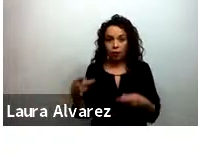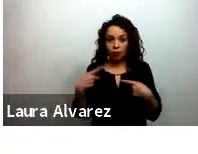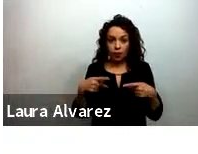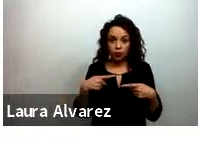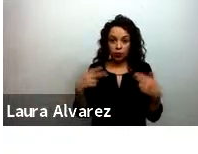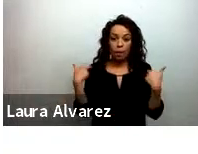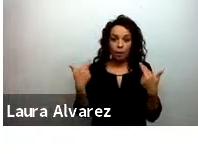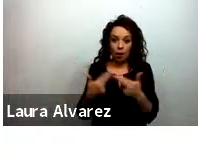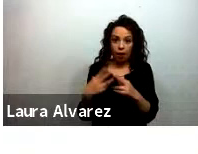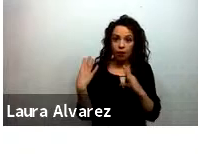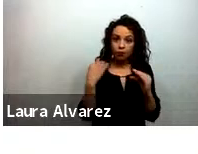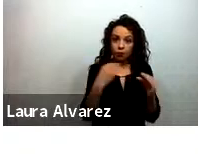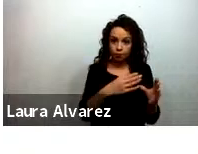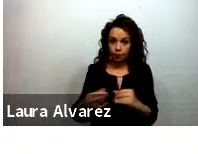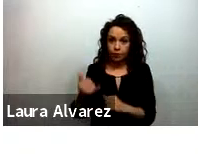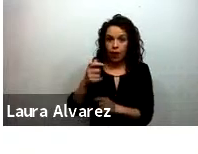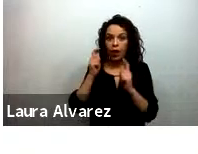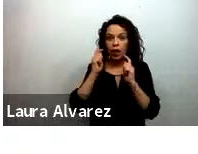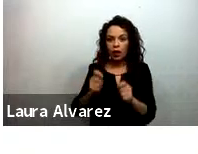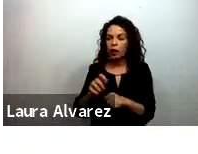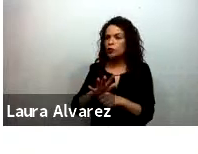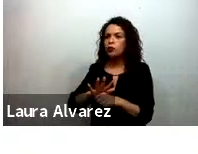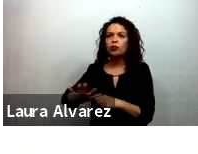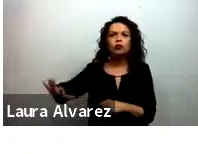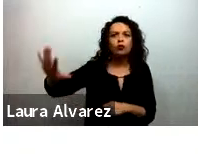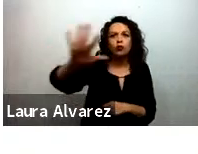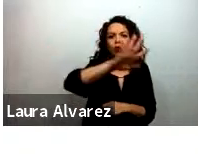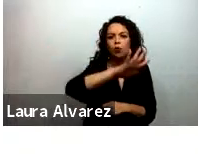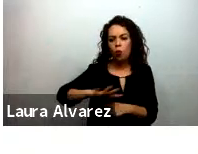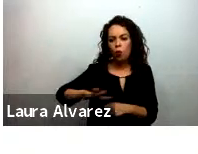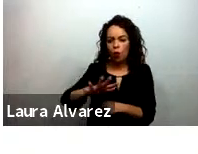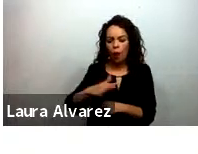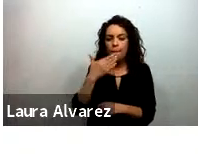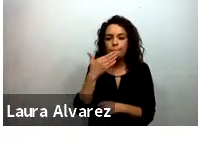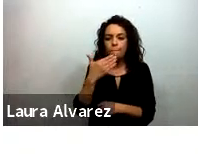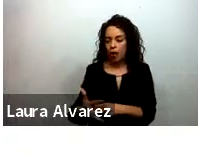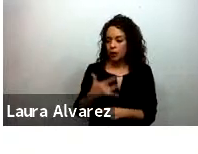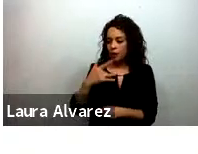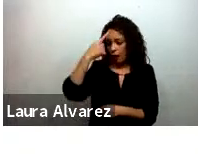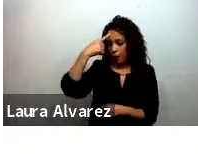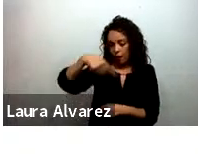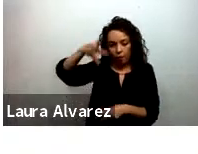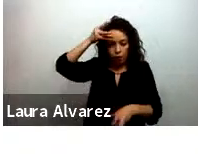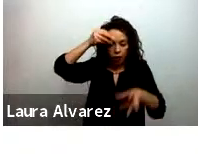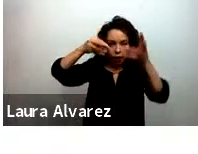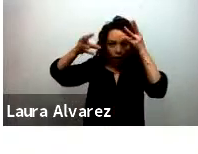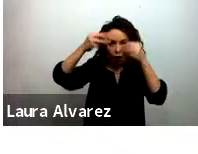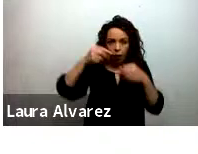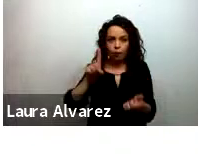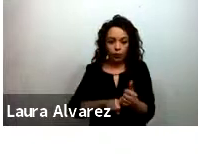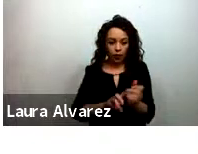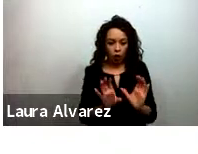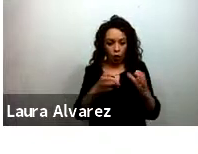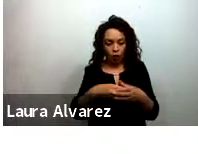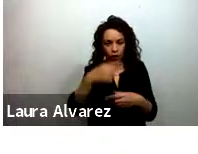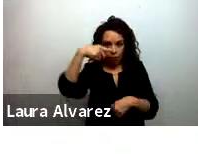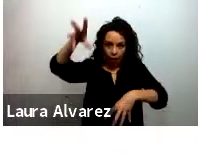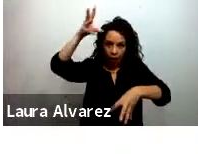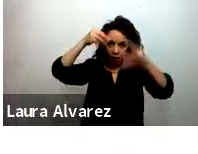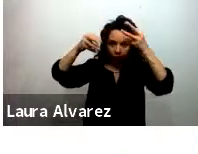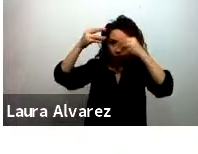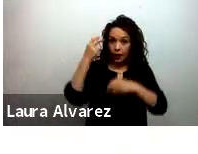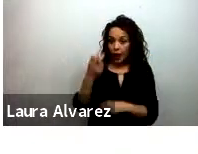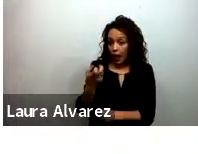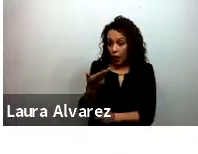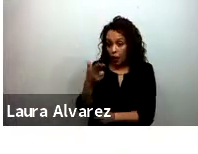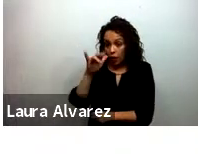aprendizaje y la generación apoyo y desarrollo de comunidades de aprendizaje esta guía la vamos a retomar